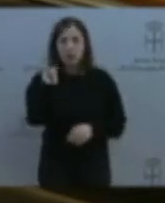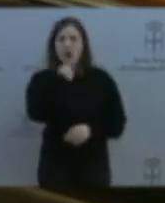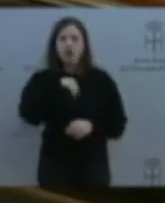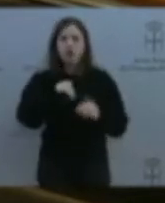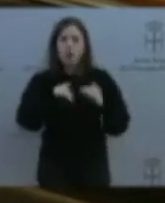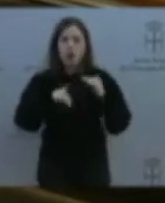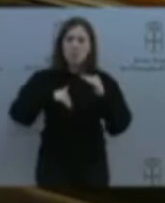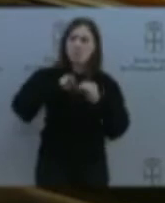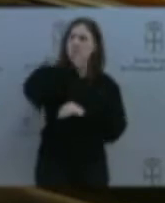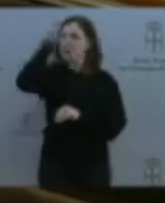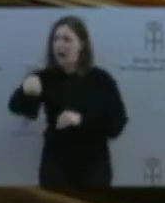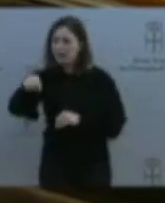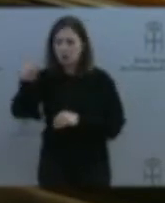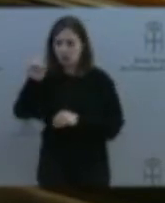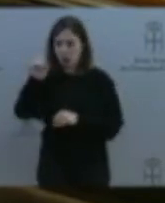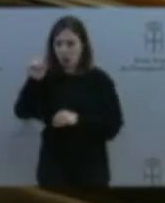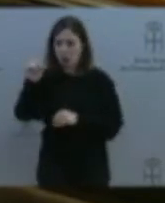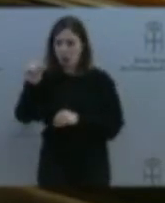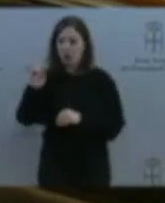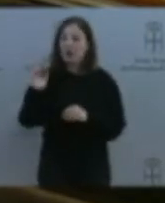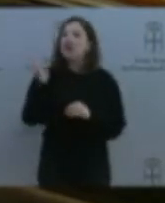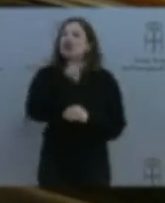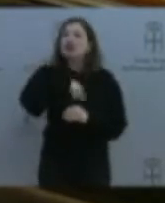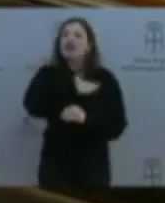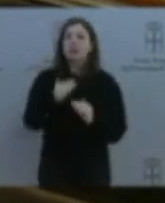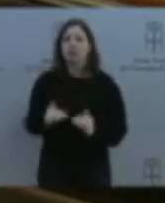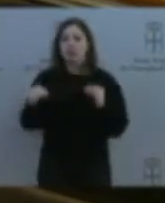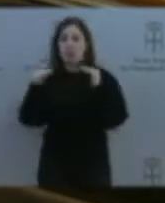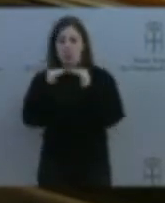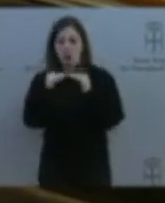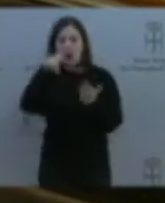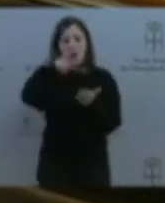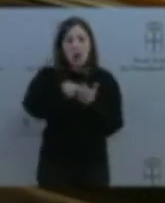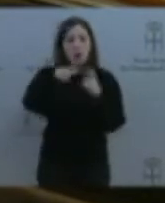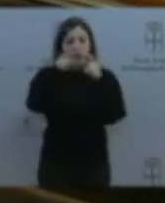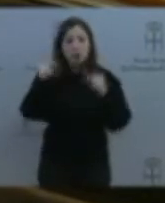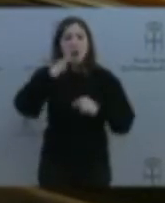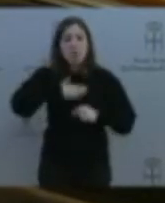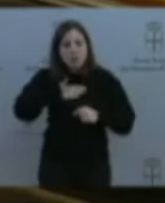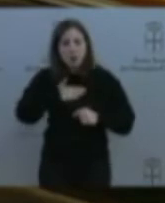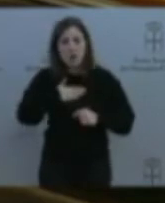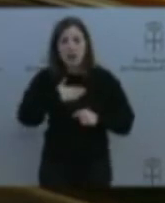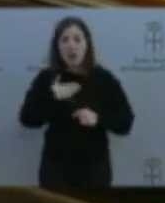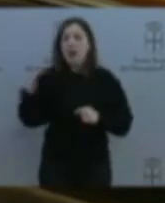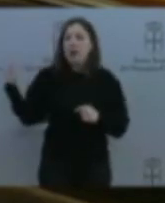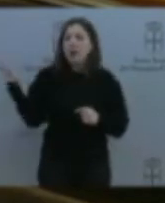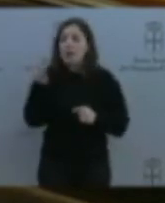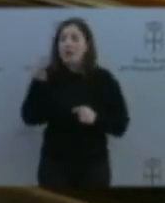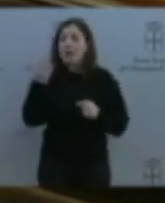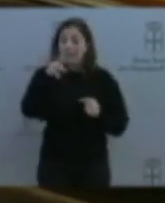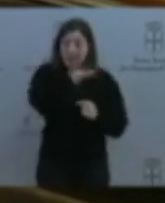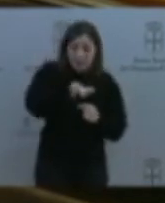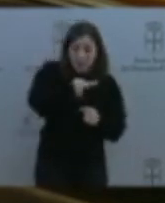el asturiano y el gallego asturiano, como lengües propias de Asturias, tienen que tener, junto con el castellano, el calter de llingües oficiales.